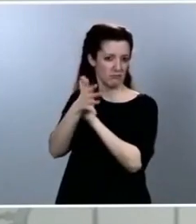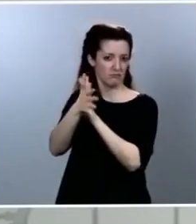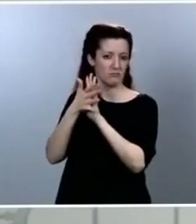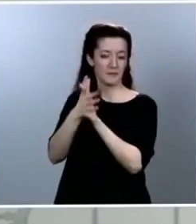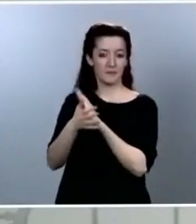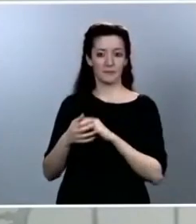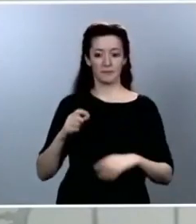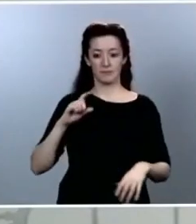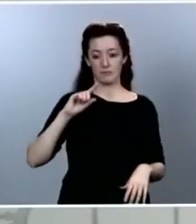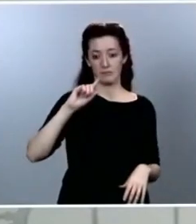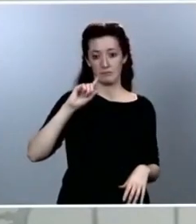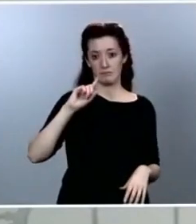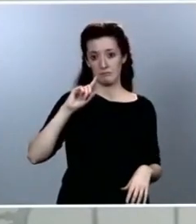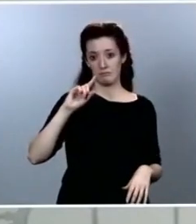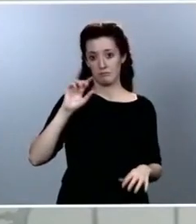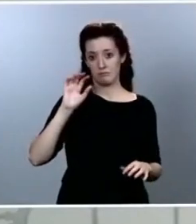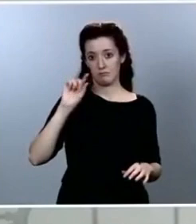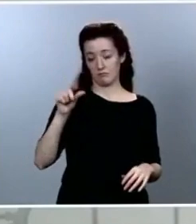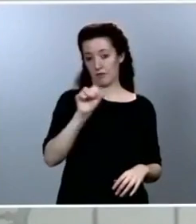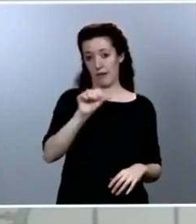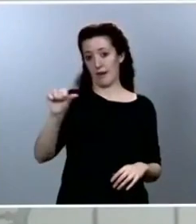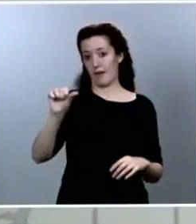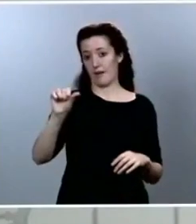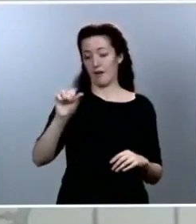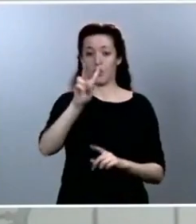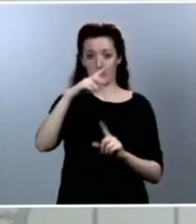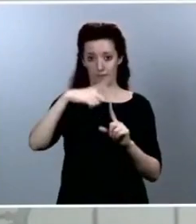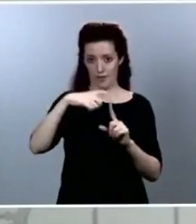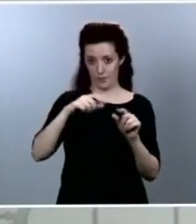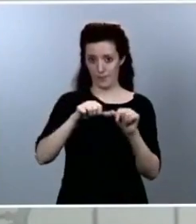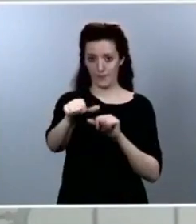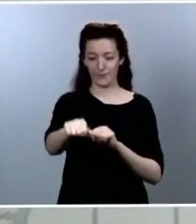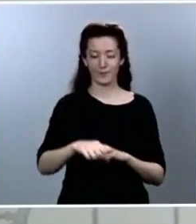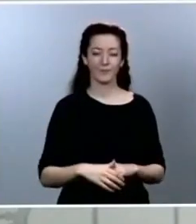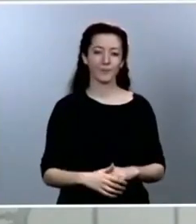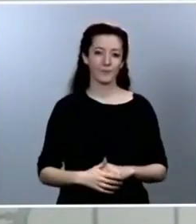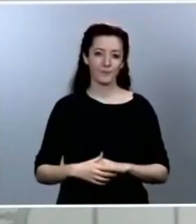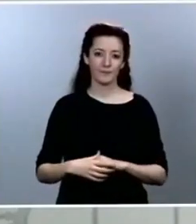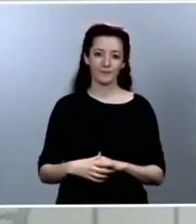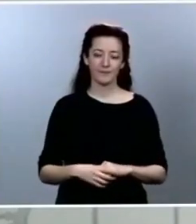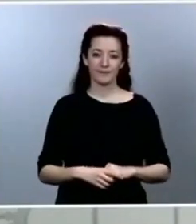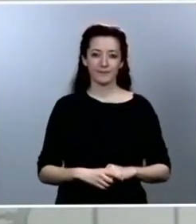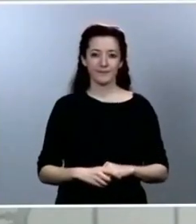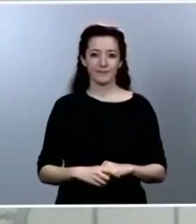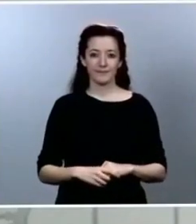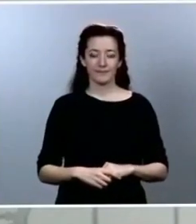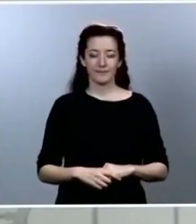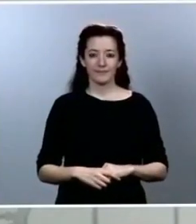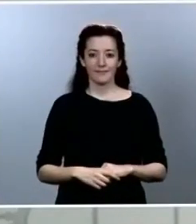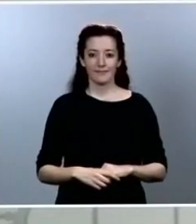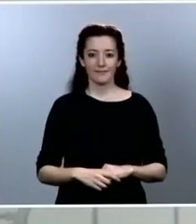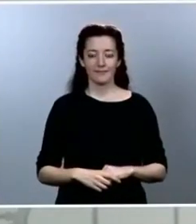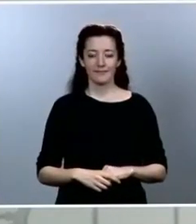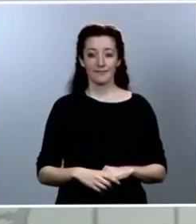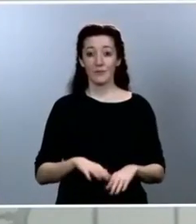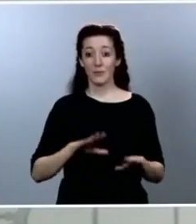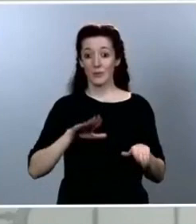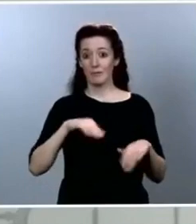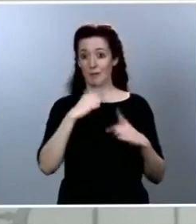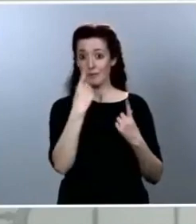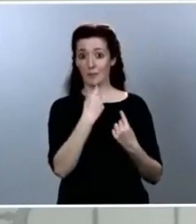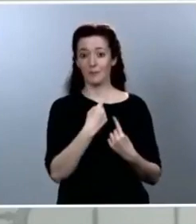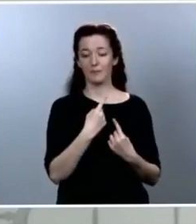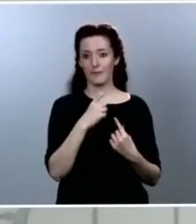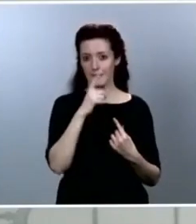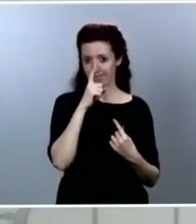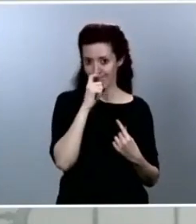2 de mayo. En relación con la segunda de las preguntas, recordarle simplemente como apunte que el gobierno ya al principio de la crisis en el estado de